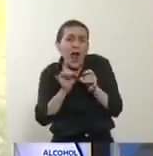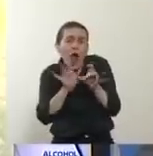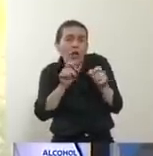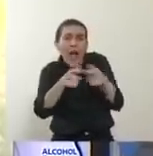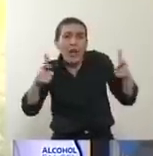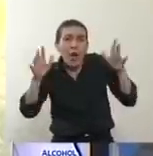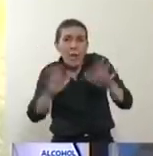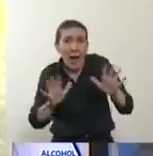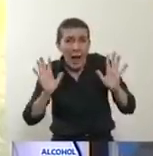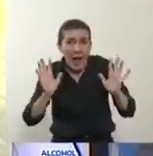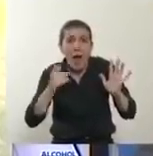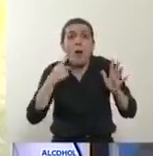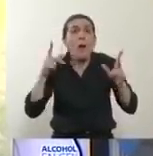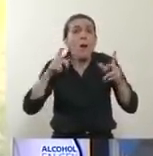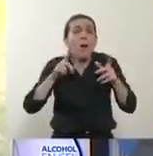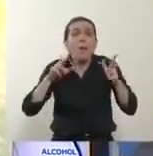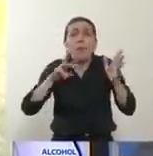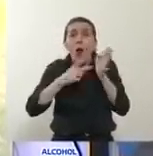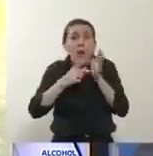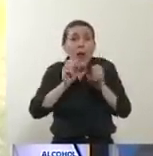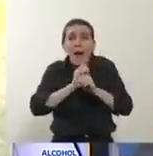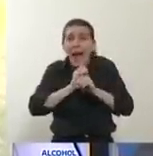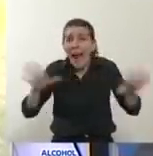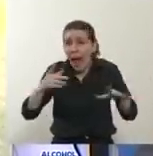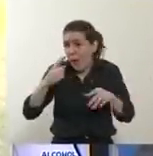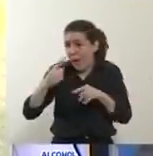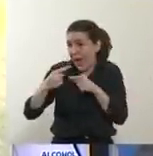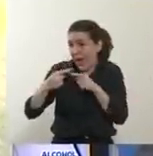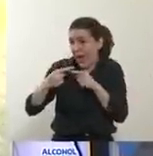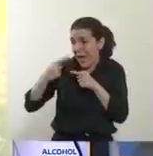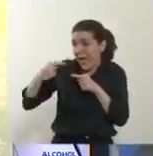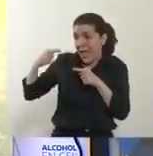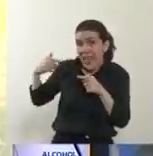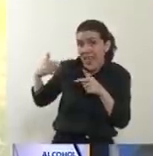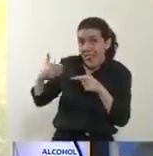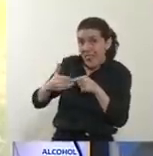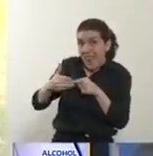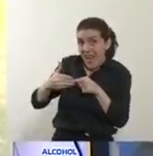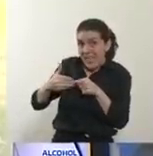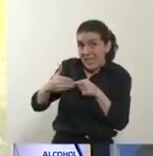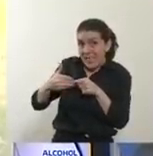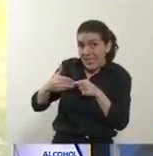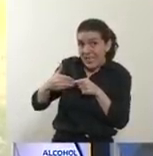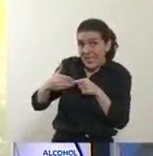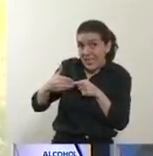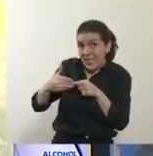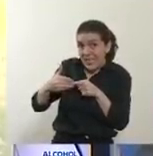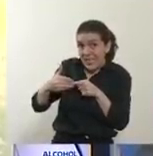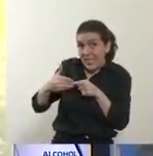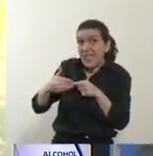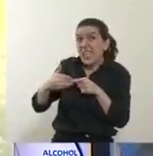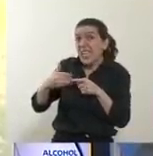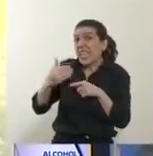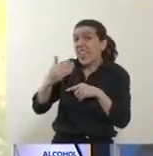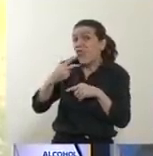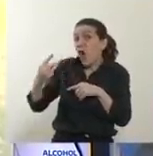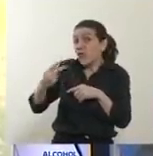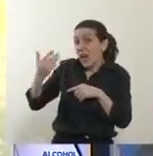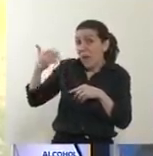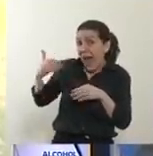El gran problema que hemos tenido en los últimos 15 días